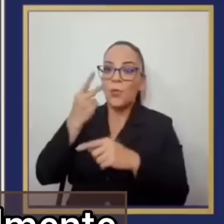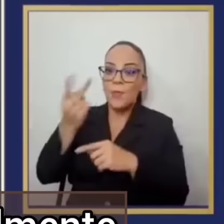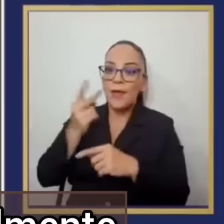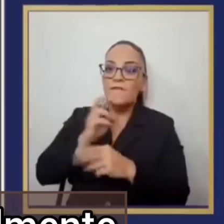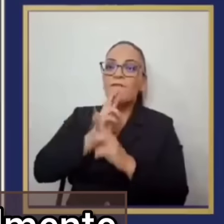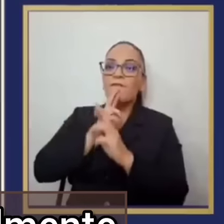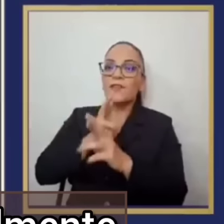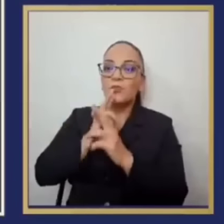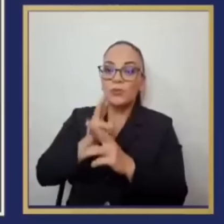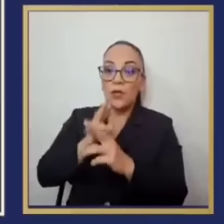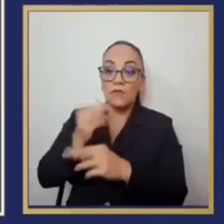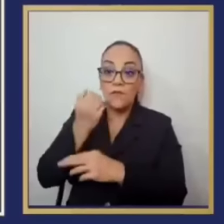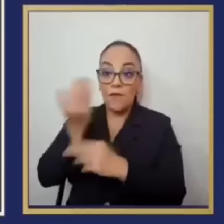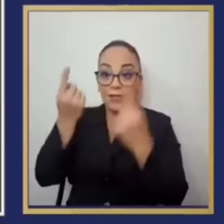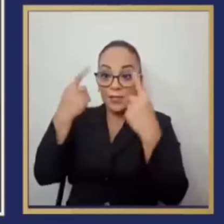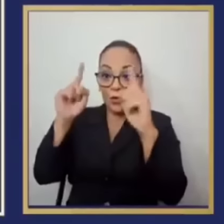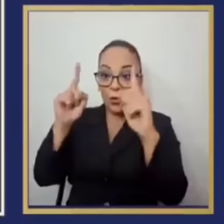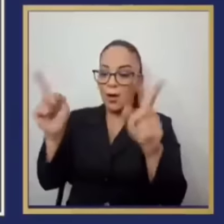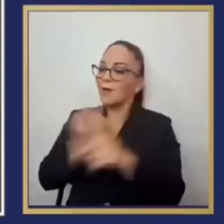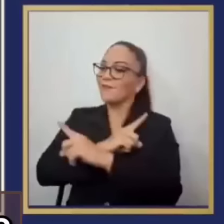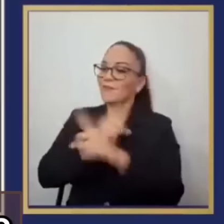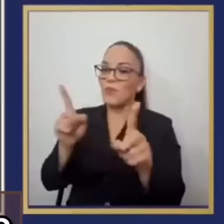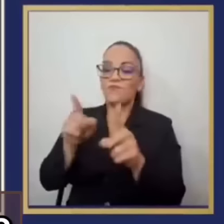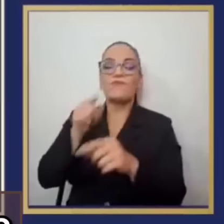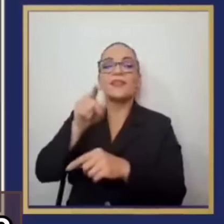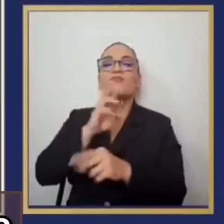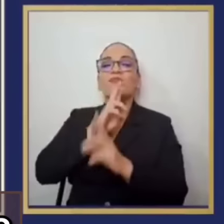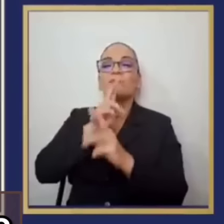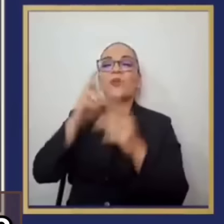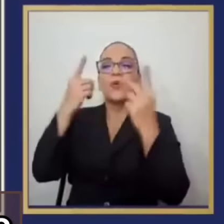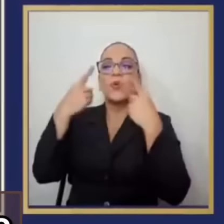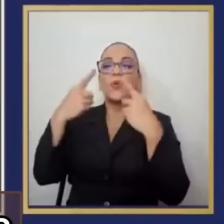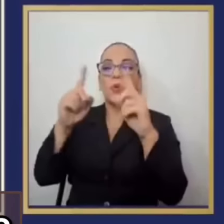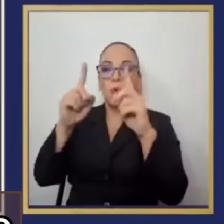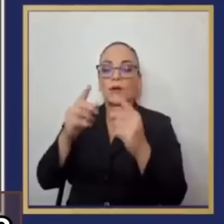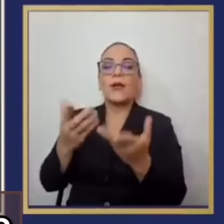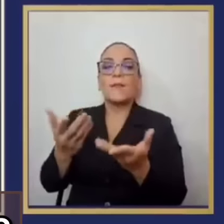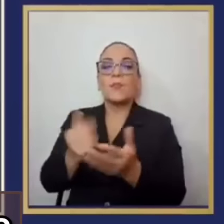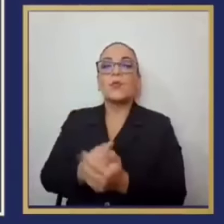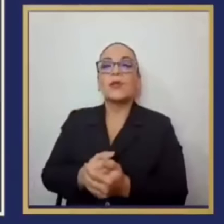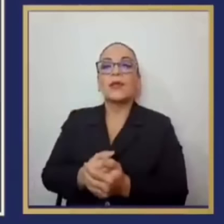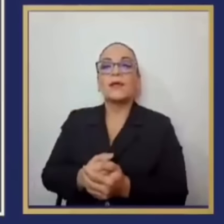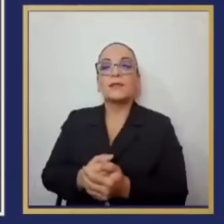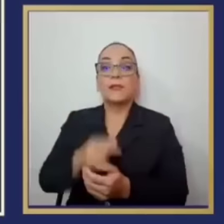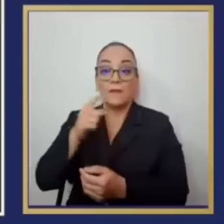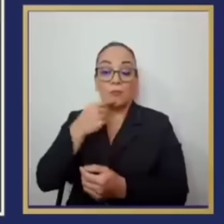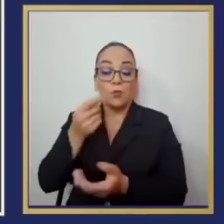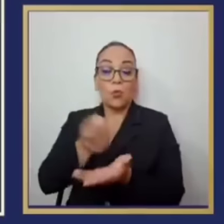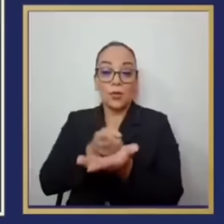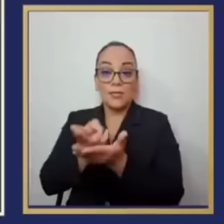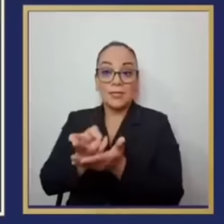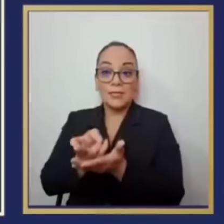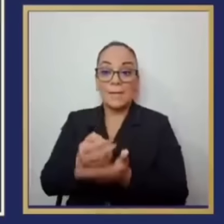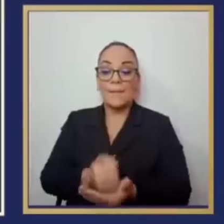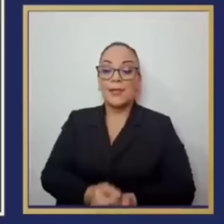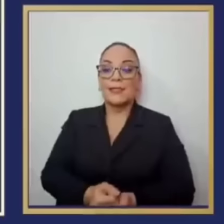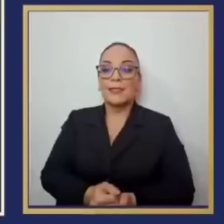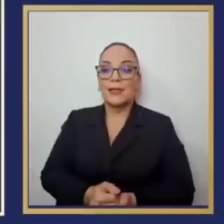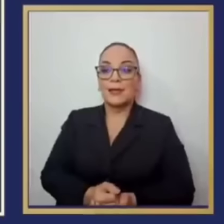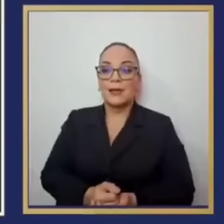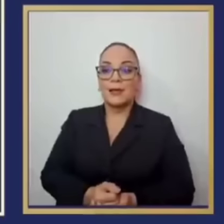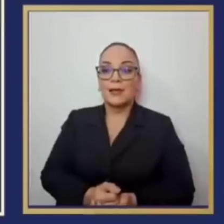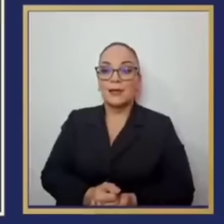se logran fácilmente, esos resultados se logran porque tenemos que ser sinceros, porque eso,